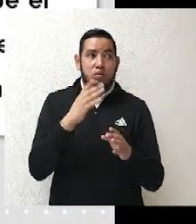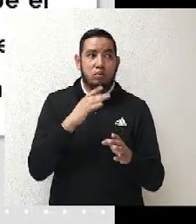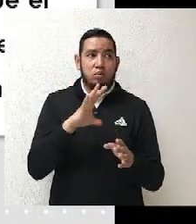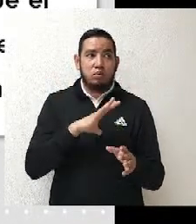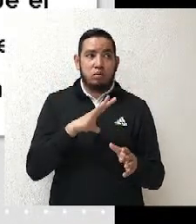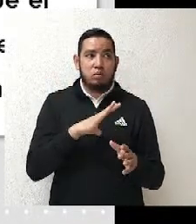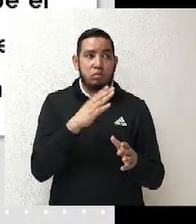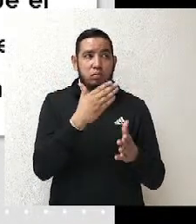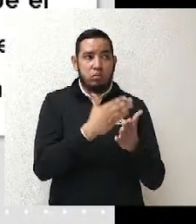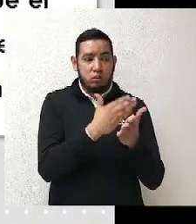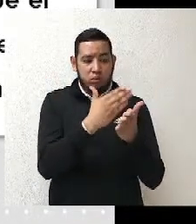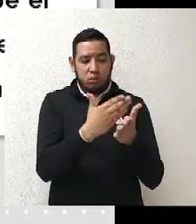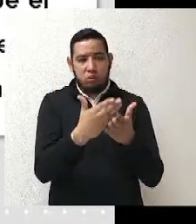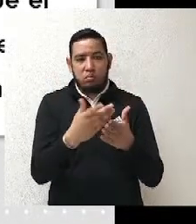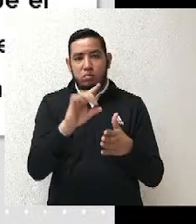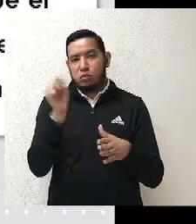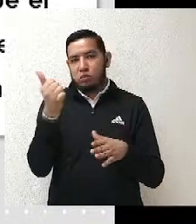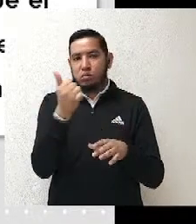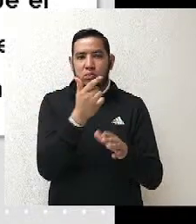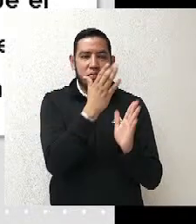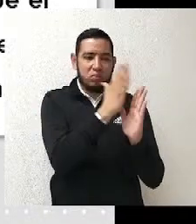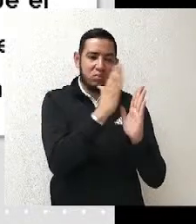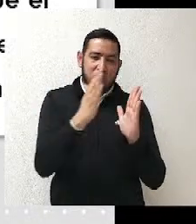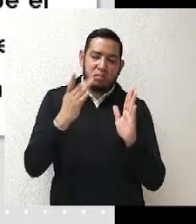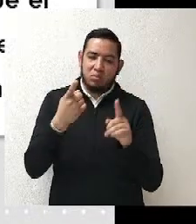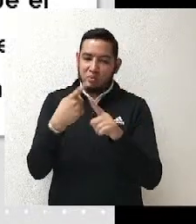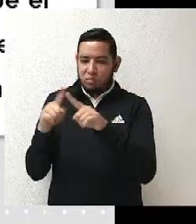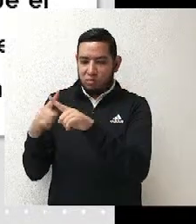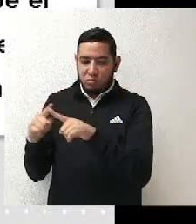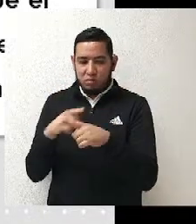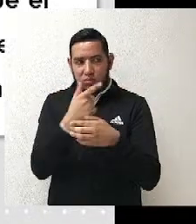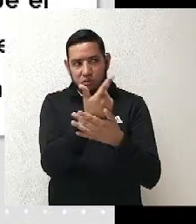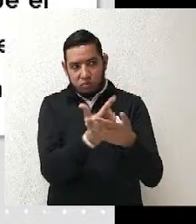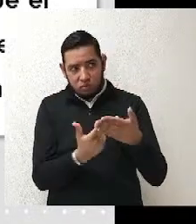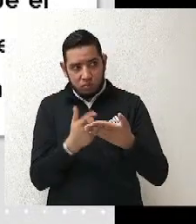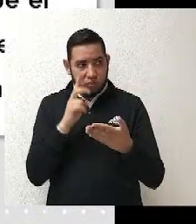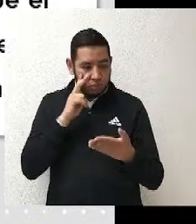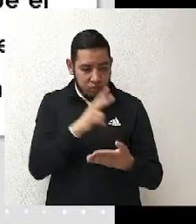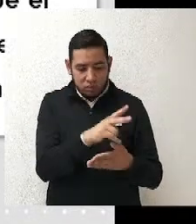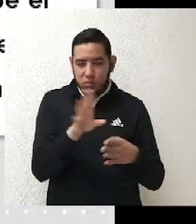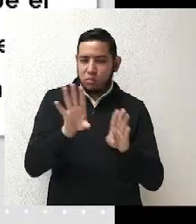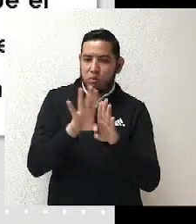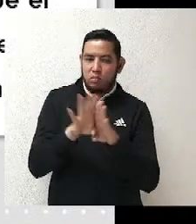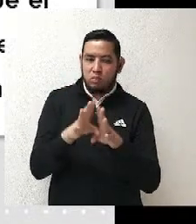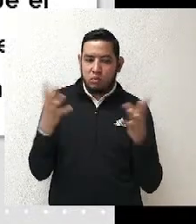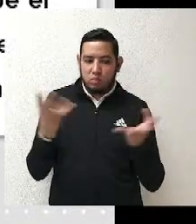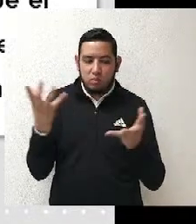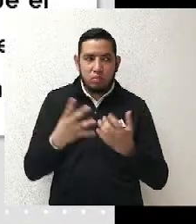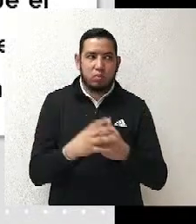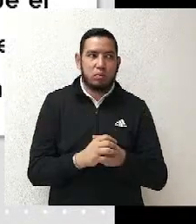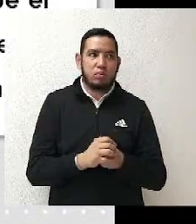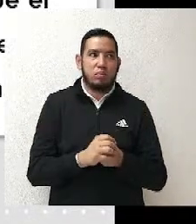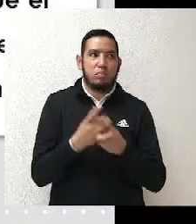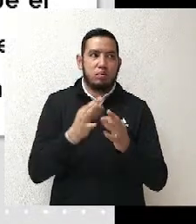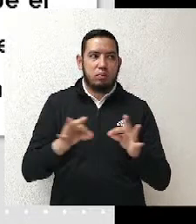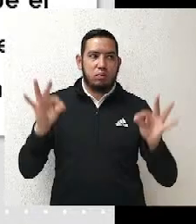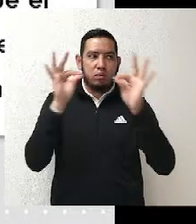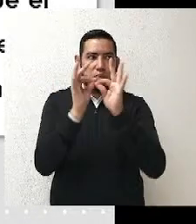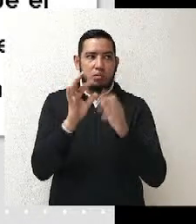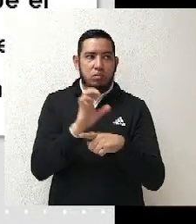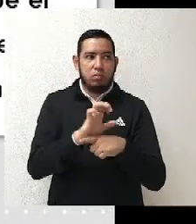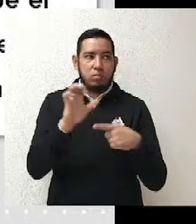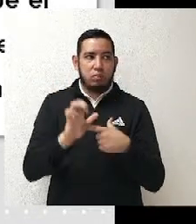impugnativa, las diferentes autoridades que son competentes, pues hay agravios o hay temas que ya no tocan en sus planteamientos, en sus demandas. Entonces,